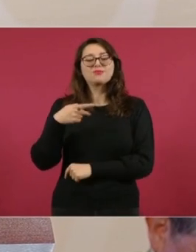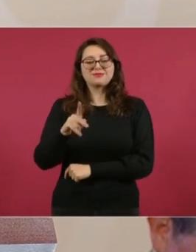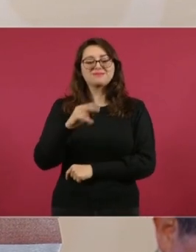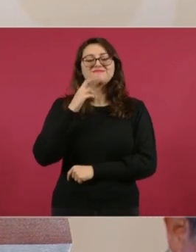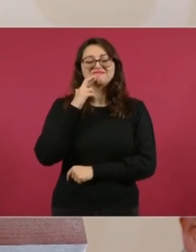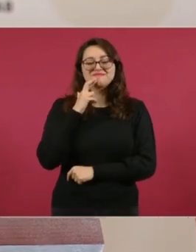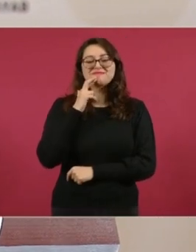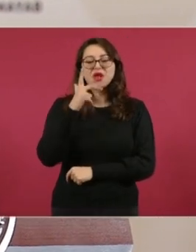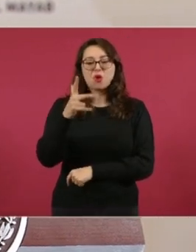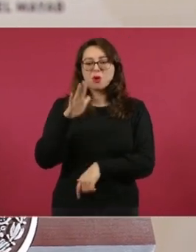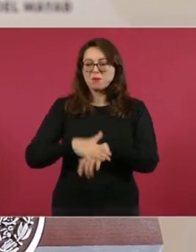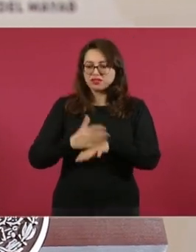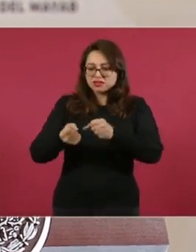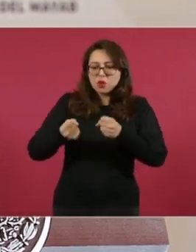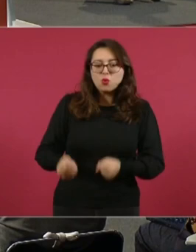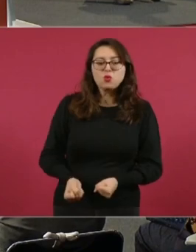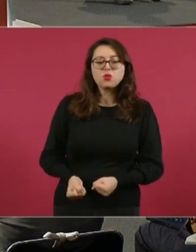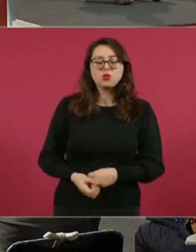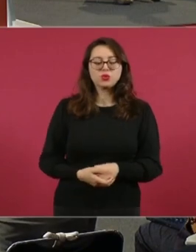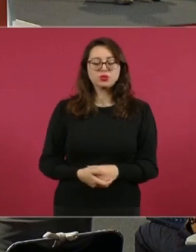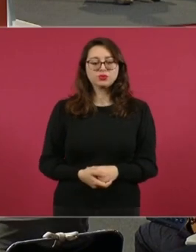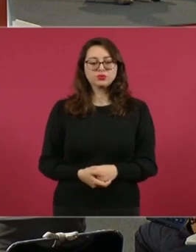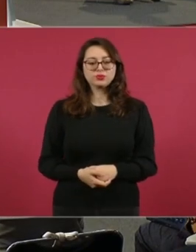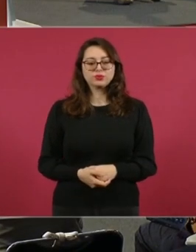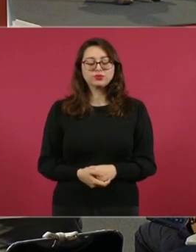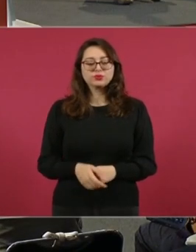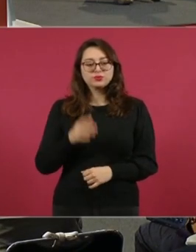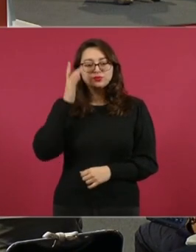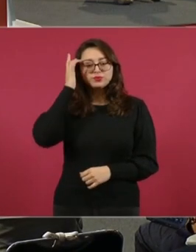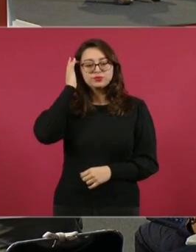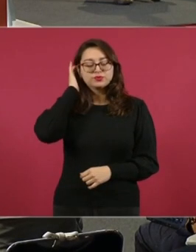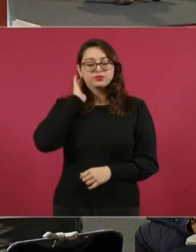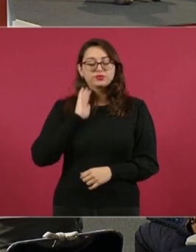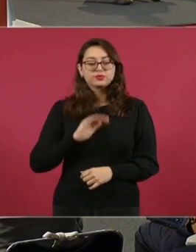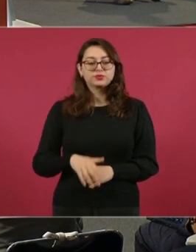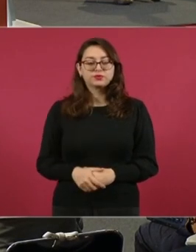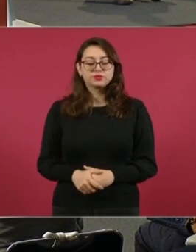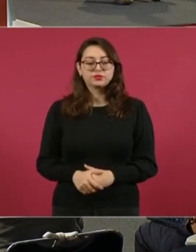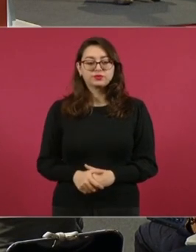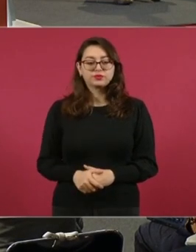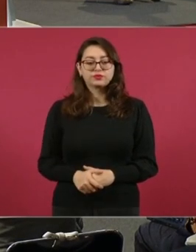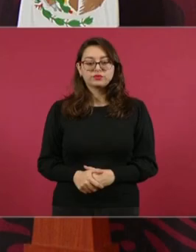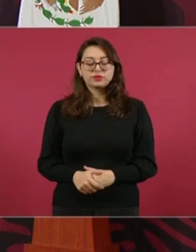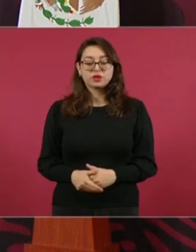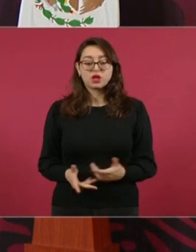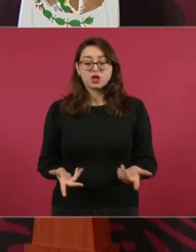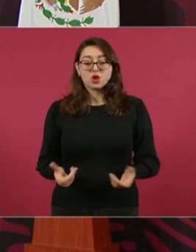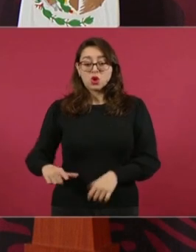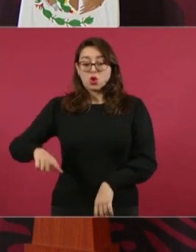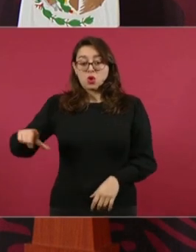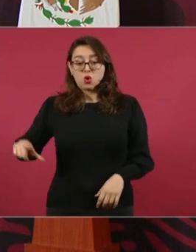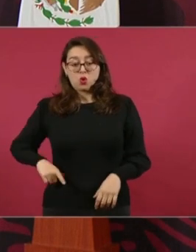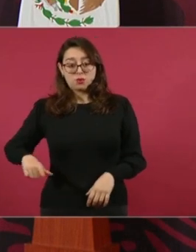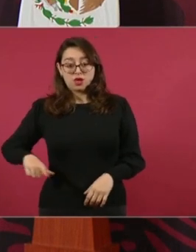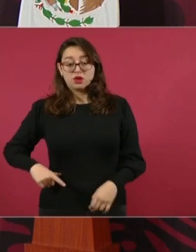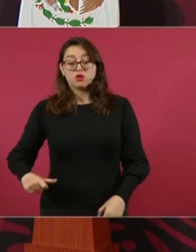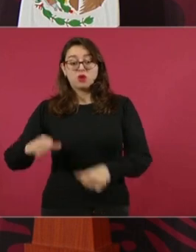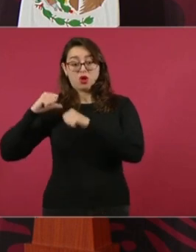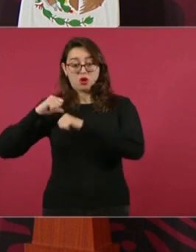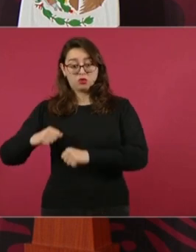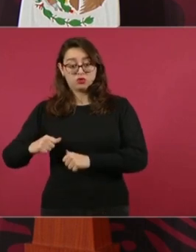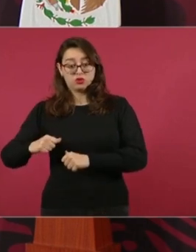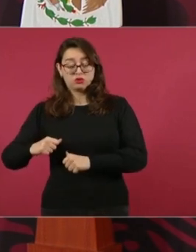El no permitir la liga entre autoridad y delincuencia,